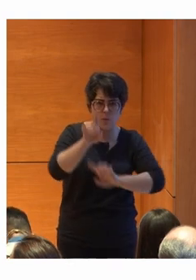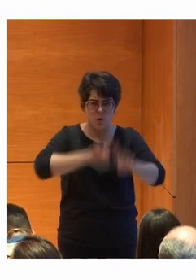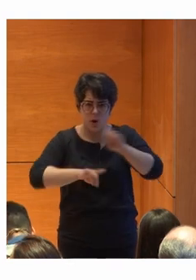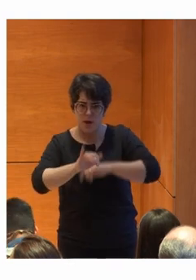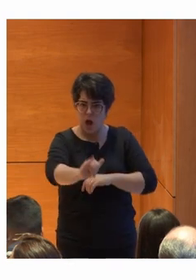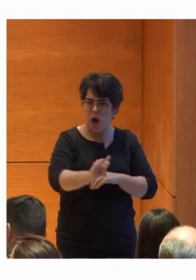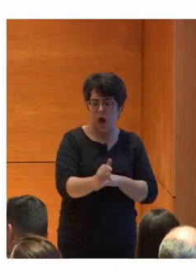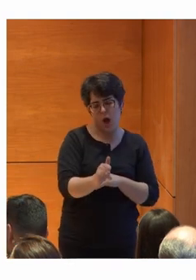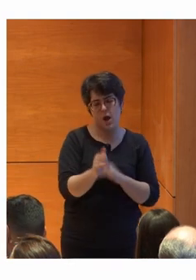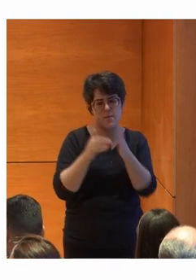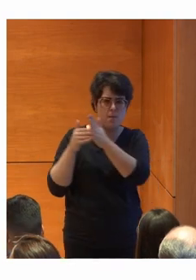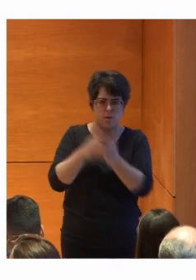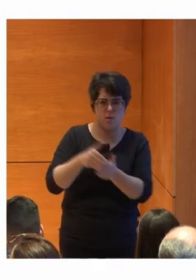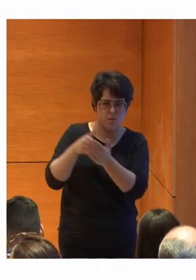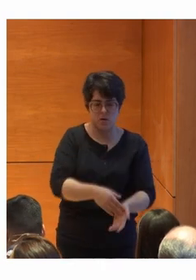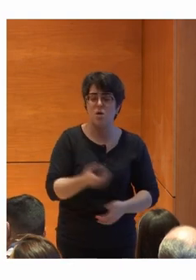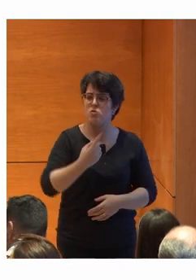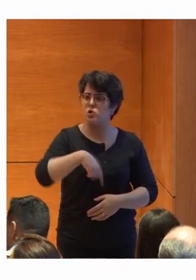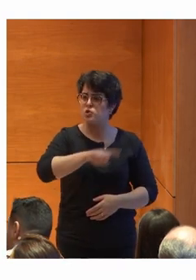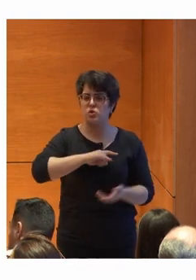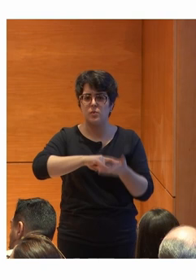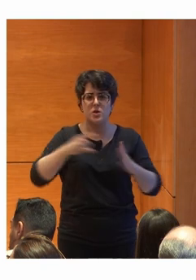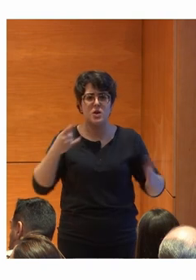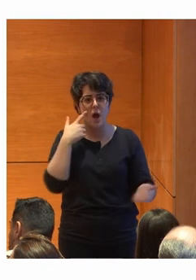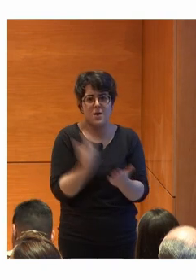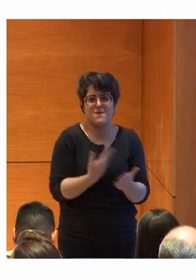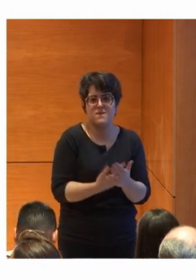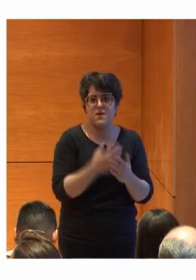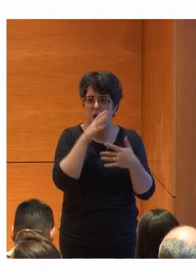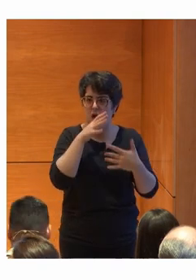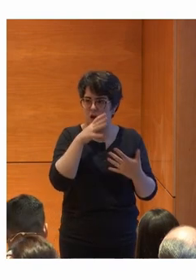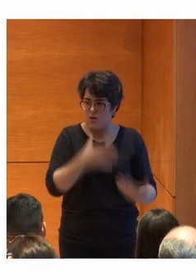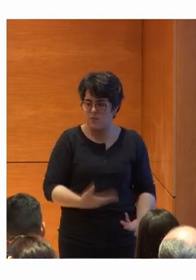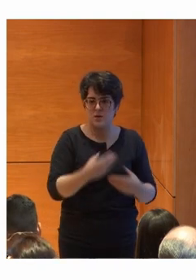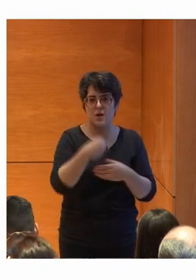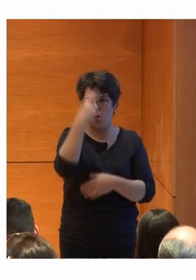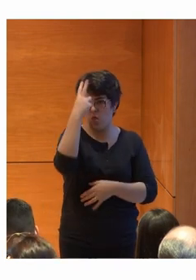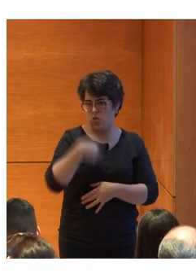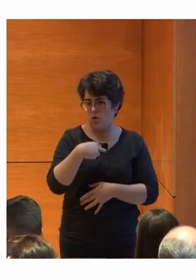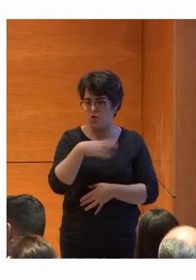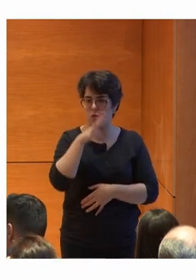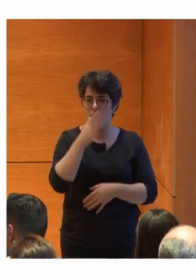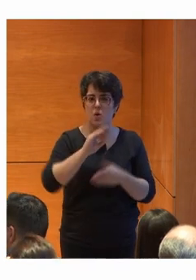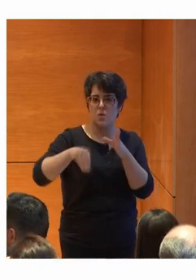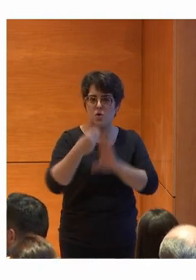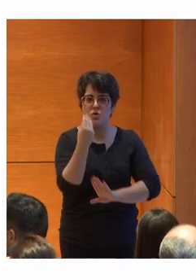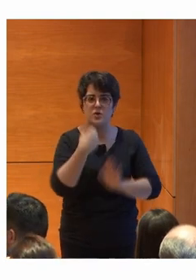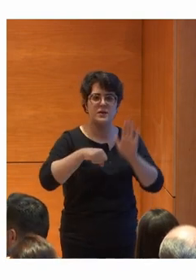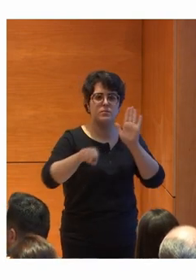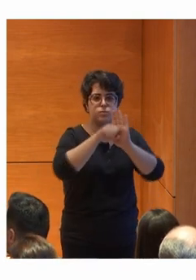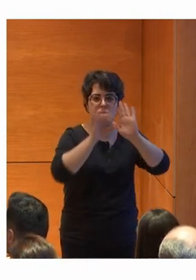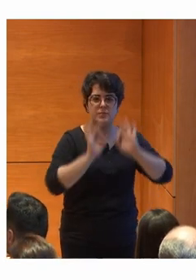proyectos, aquí destacar por ejemplo la certificación que tenemos de la ONCE de nuestros productos con un sello de